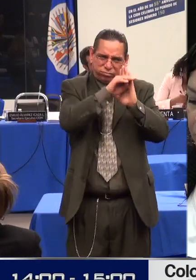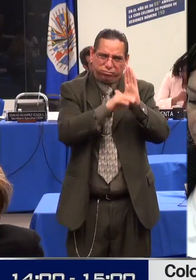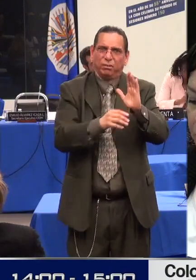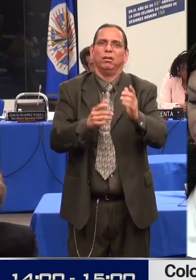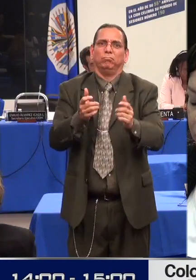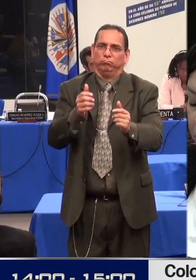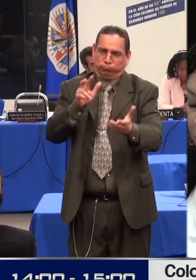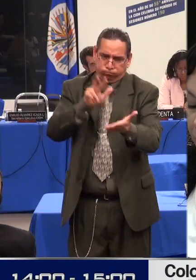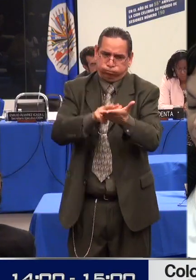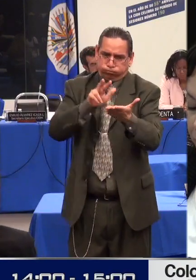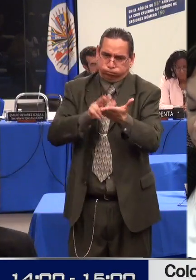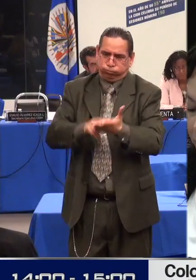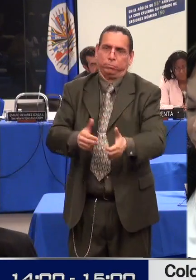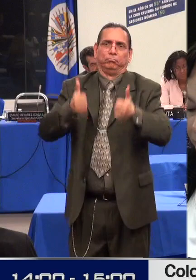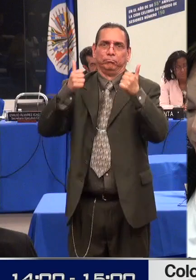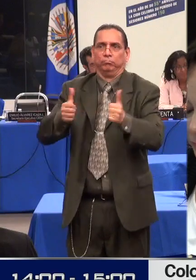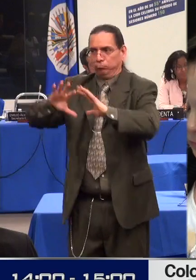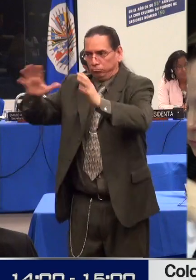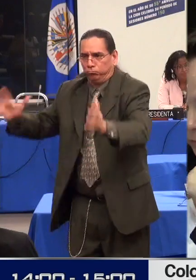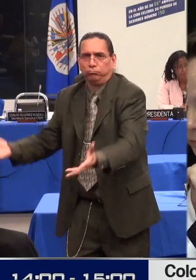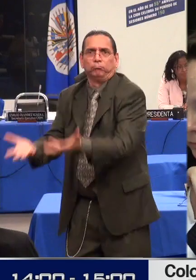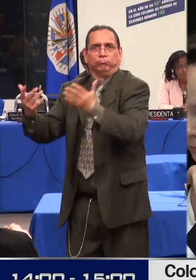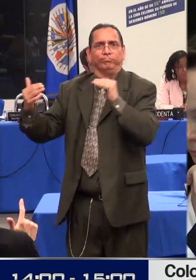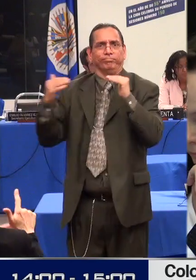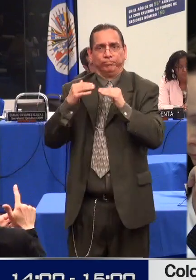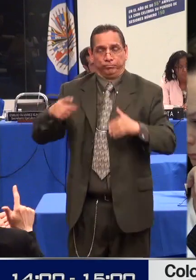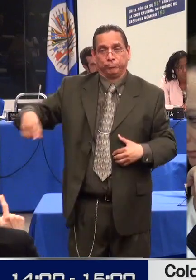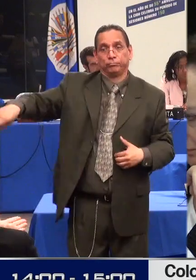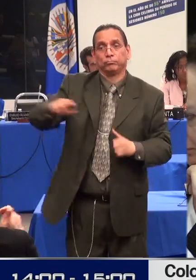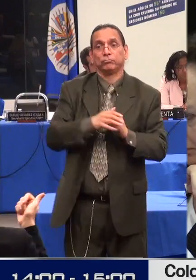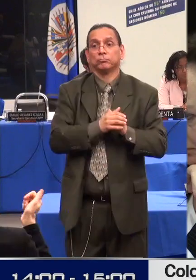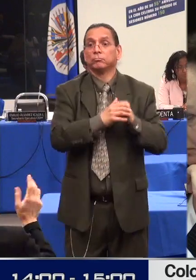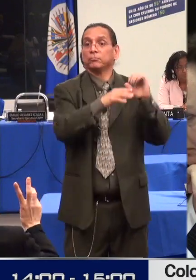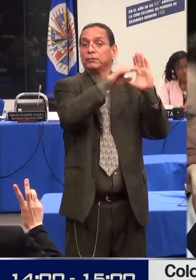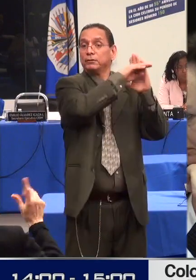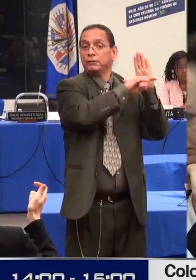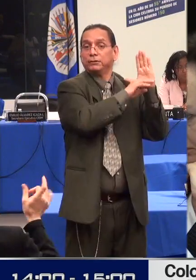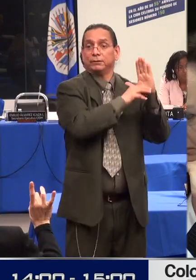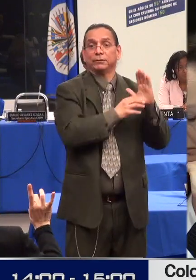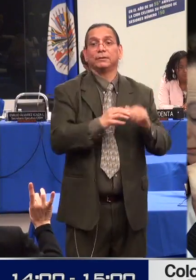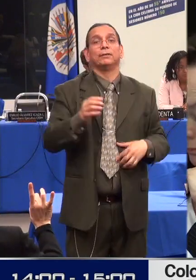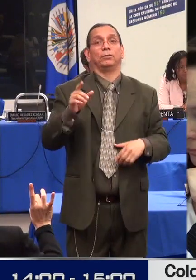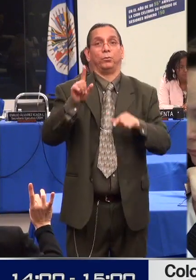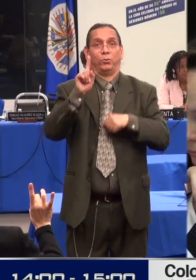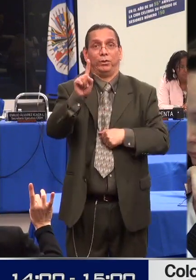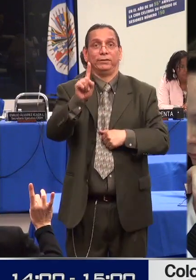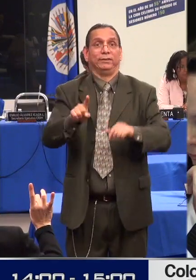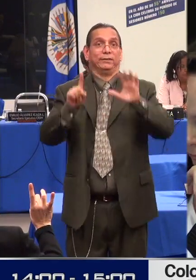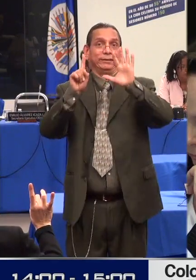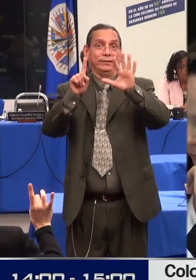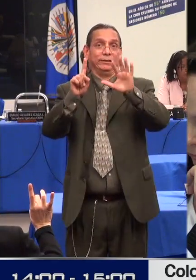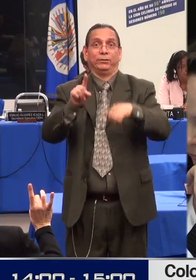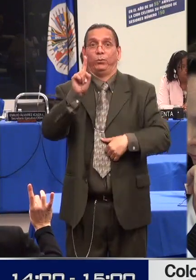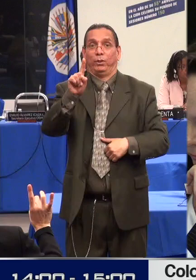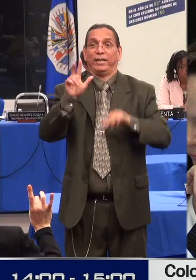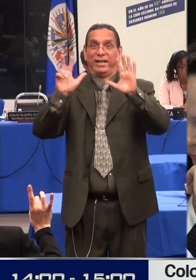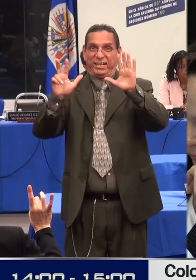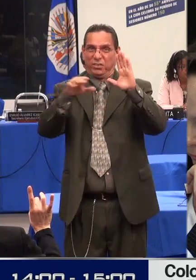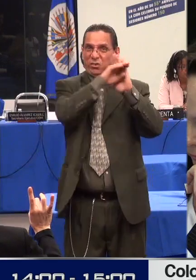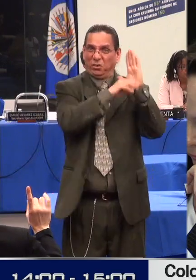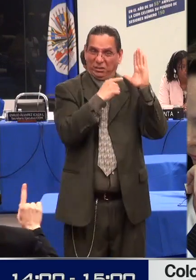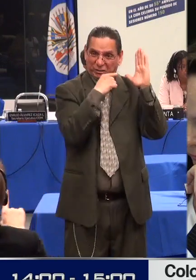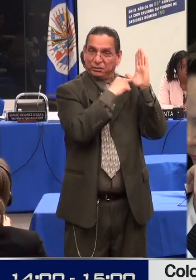cada una de las entidades estatales para el desarrollo de los postulados contenidos en la Convención sobre los Derechos de las Personas con